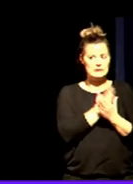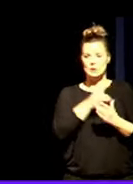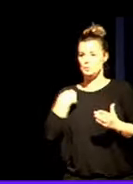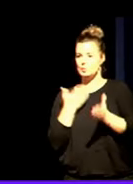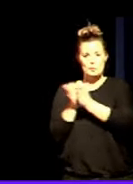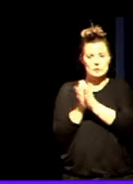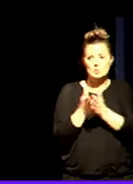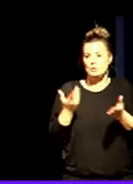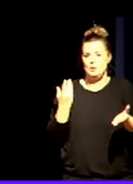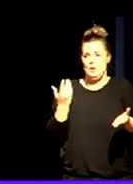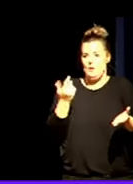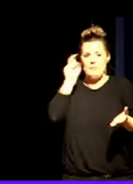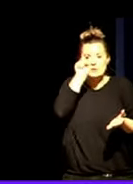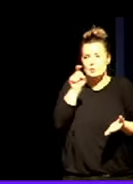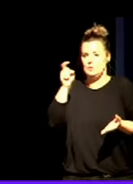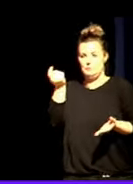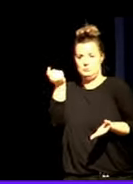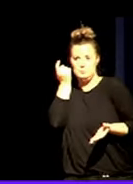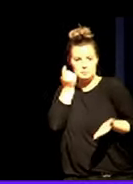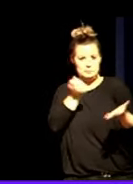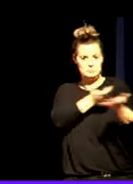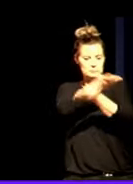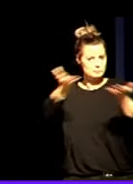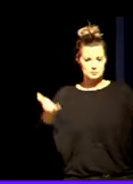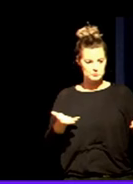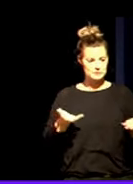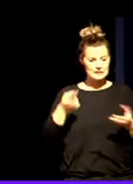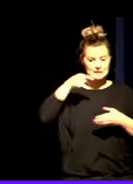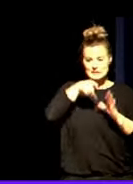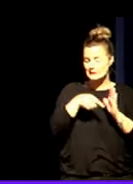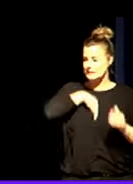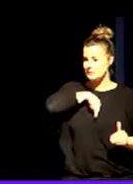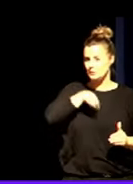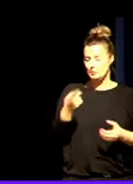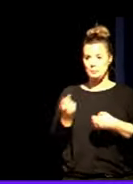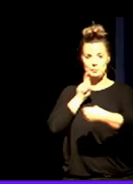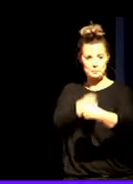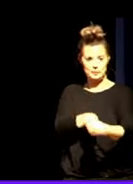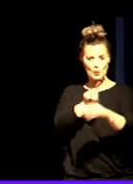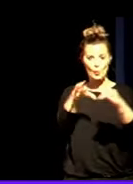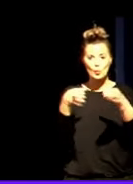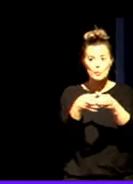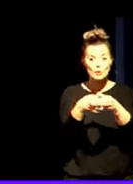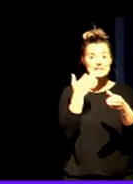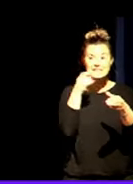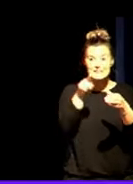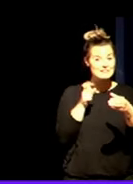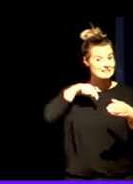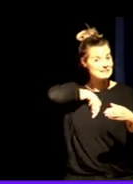grupo de compañeros, de profesores y profesoras. Ese sentimiento de pertenencia es fundamental. Cuando ese sentimiento de pertenencia se quiebra,